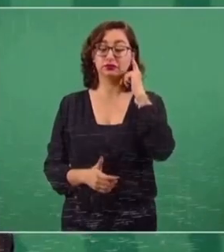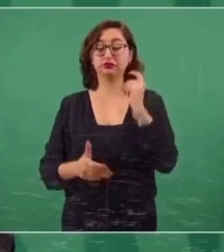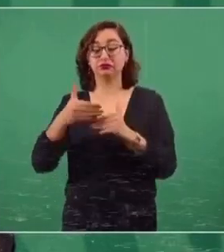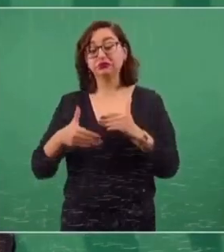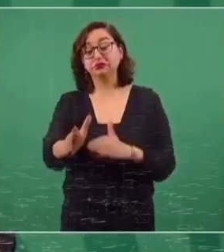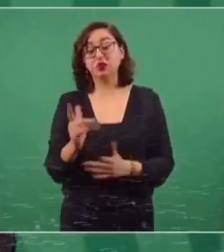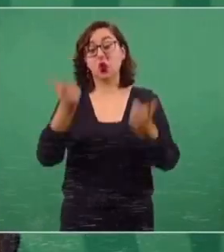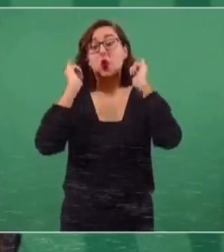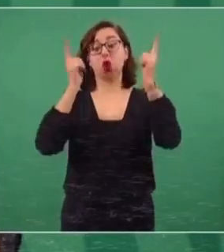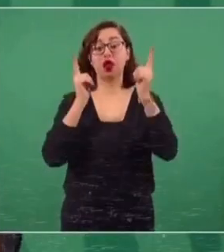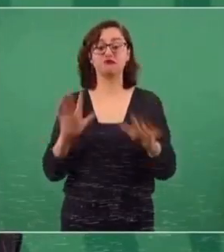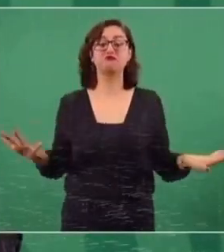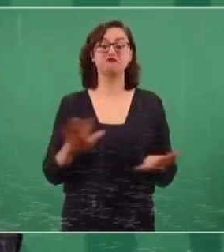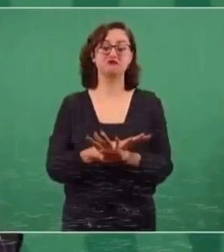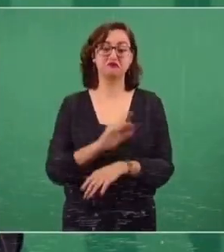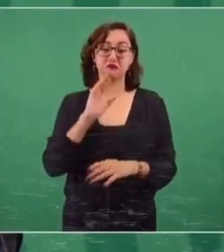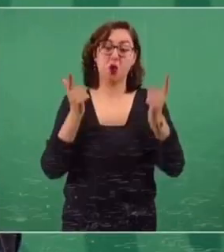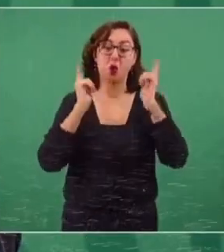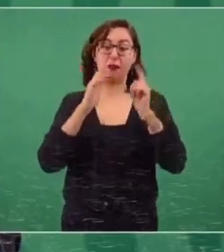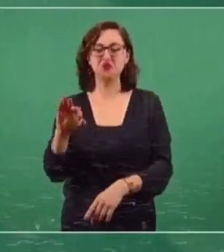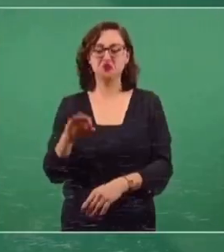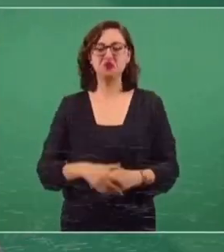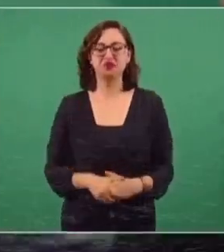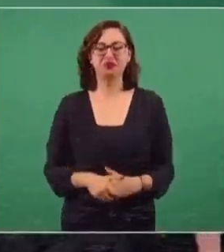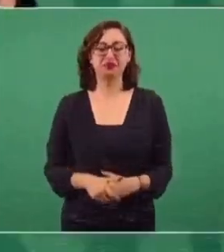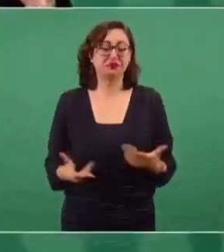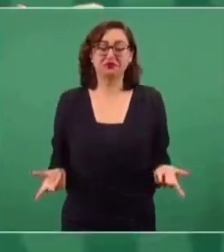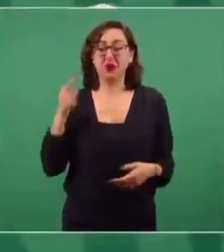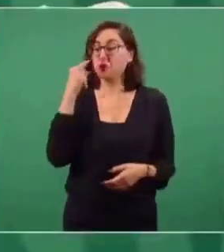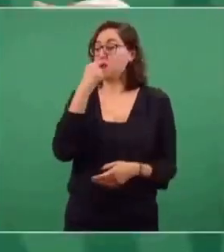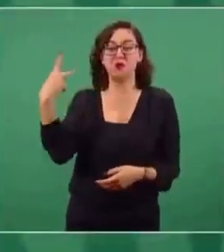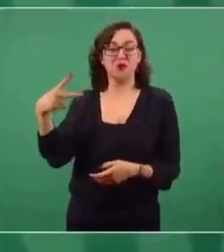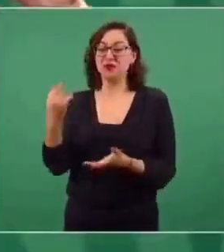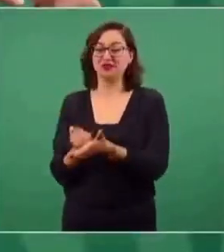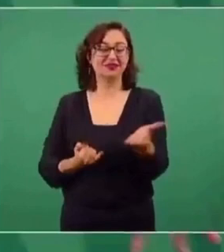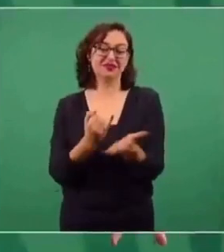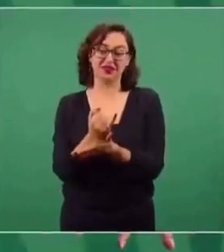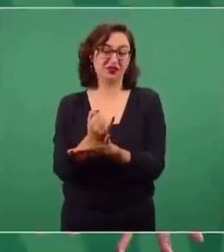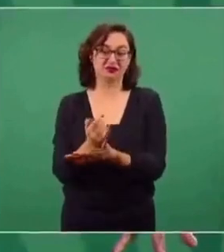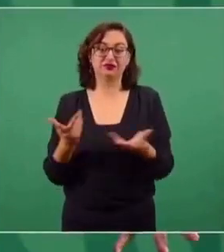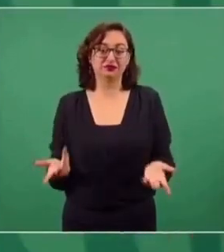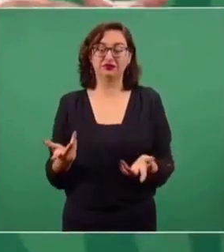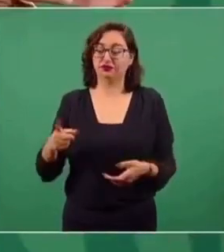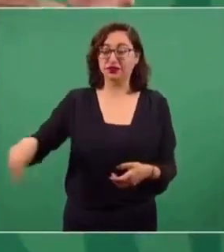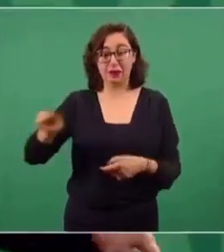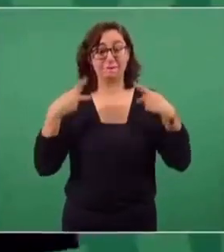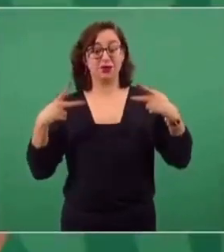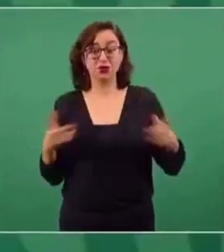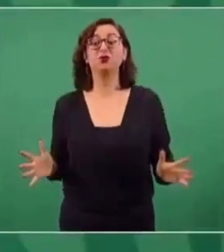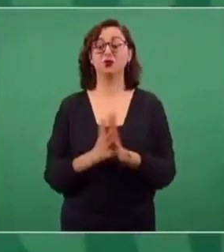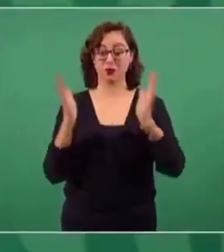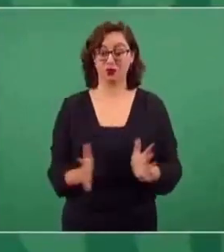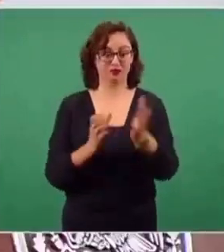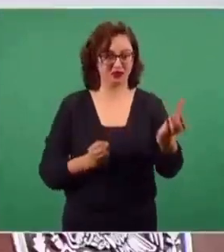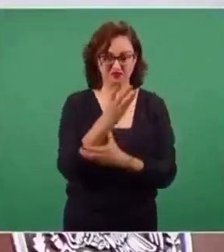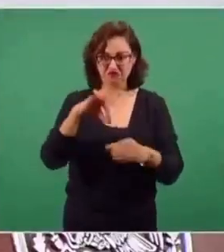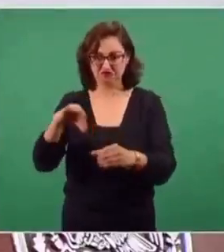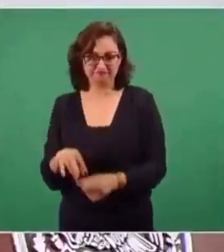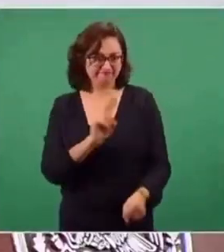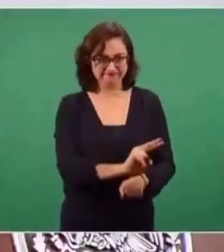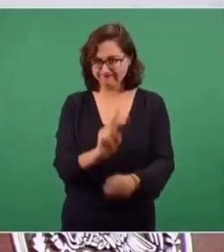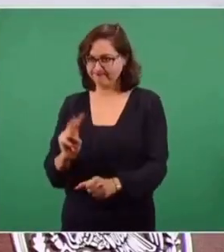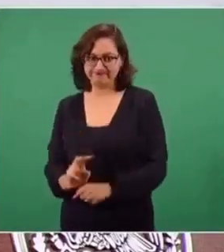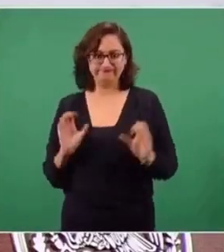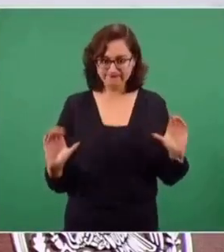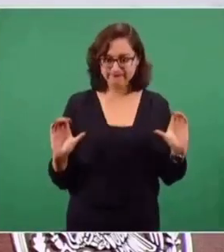mejoren, pero depende mucho una elección de la gente. Una elección lo que cuenta es que la gente participe y cuide